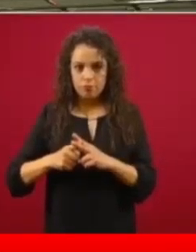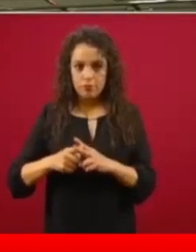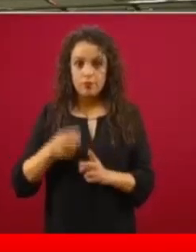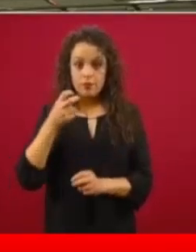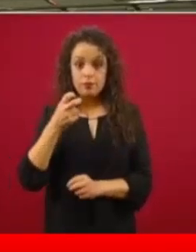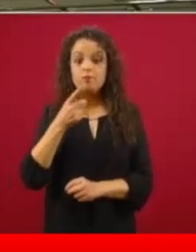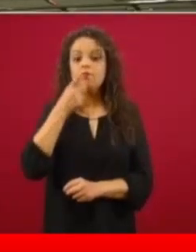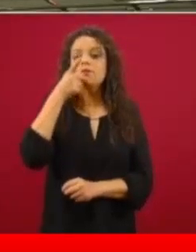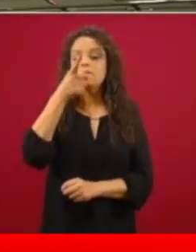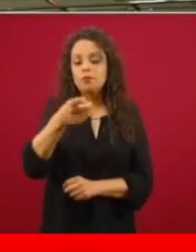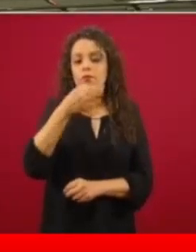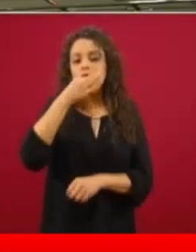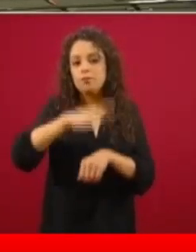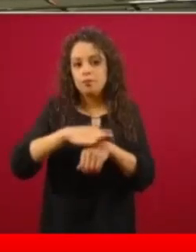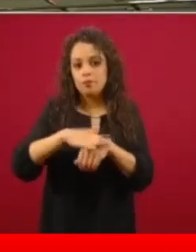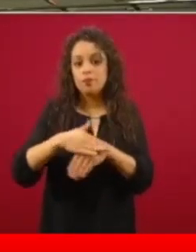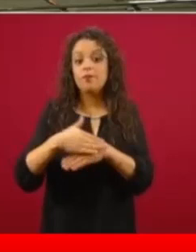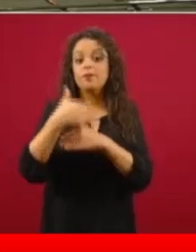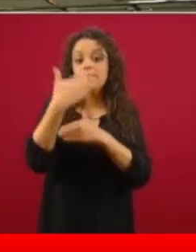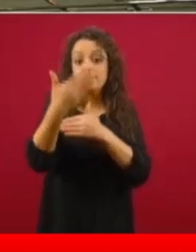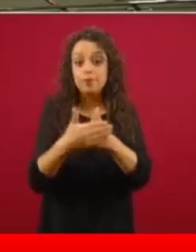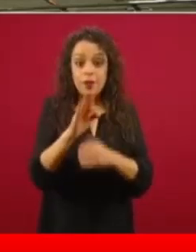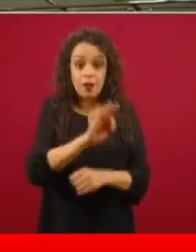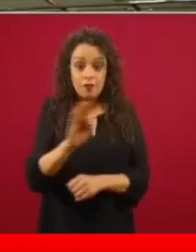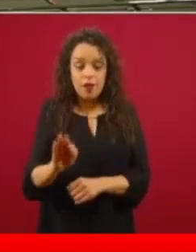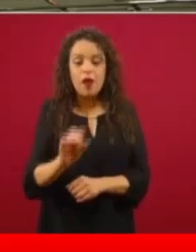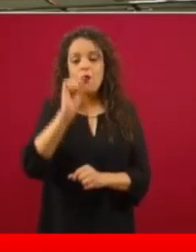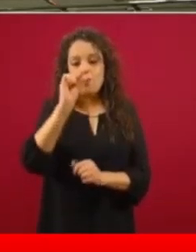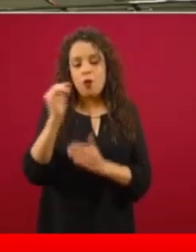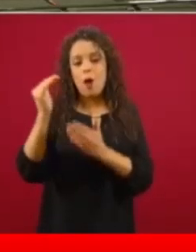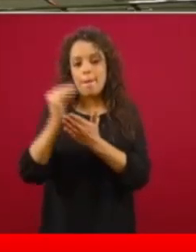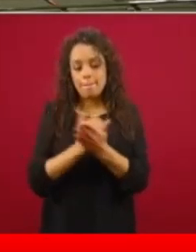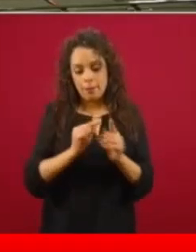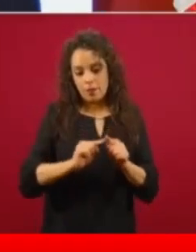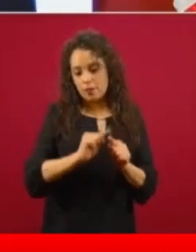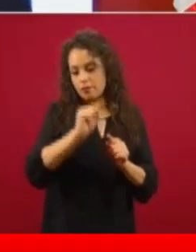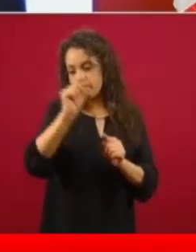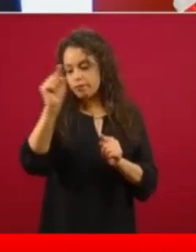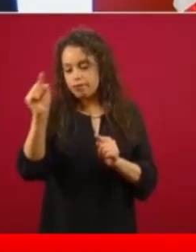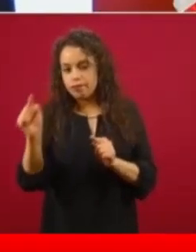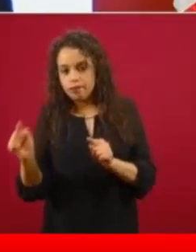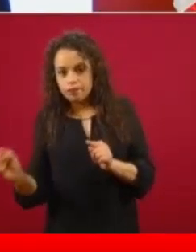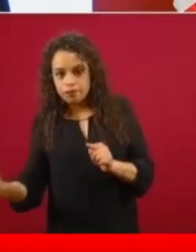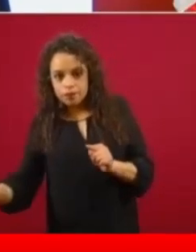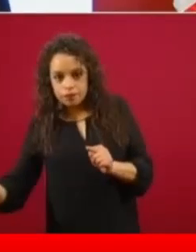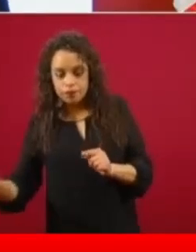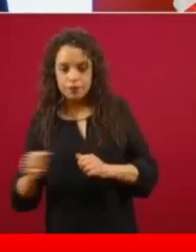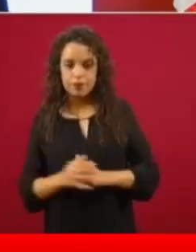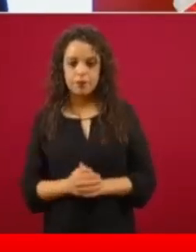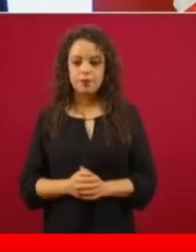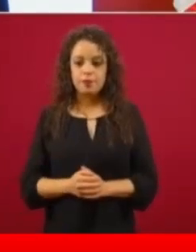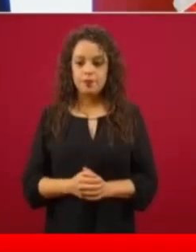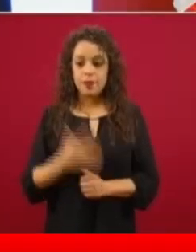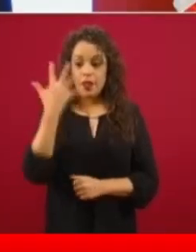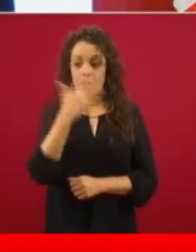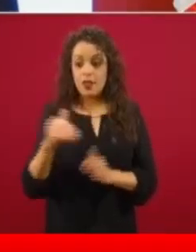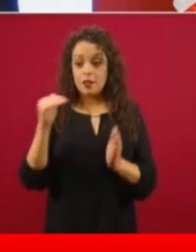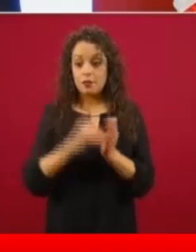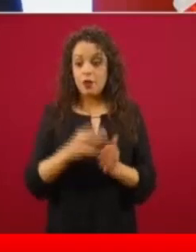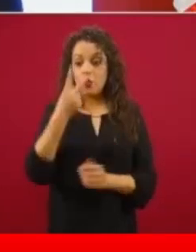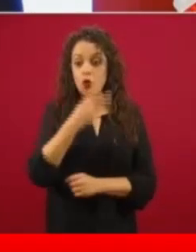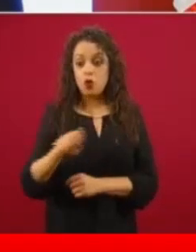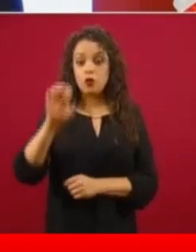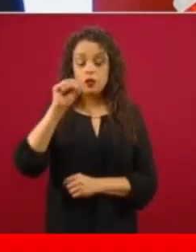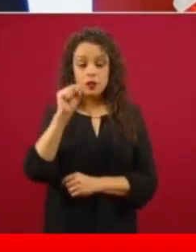curva más pequeña. Pero ahora se constata con los datos observados, donde tenemos 10 mil 263